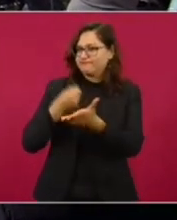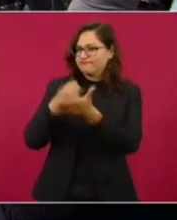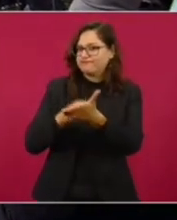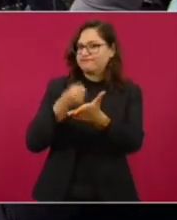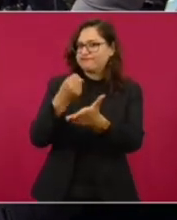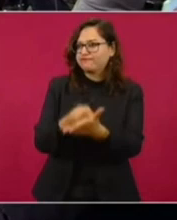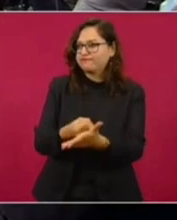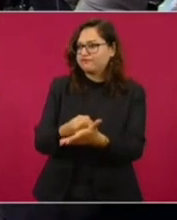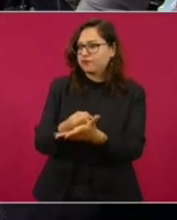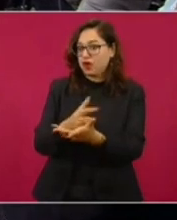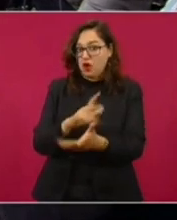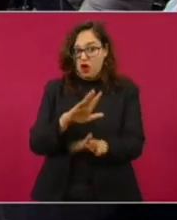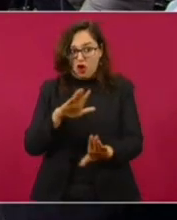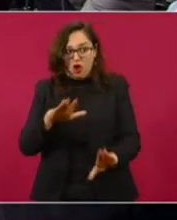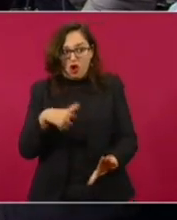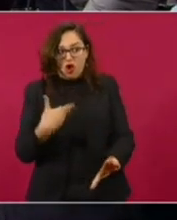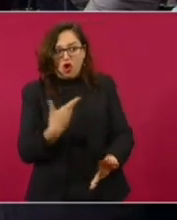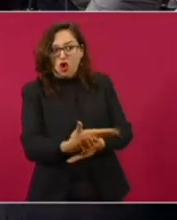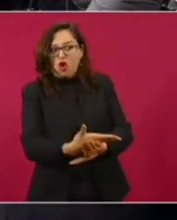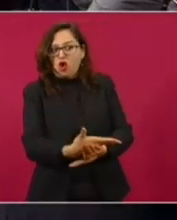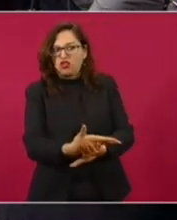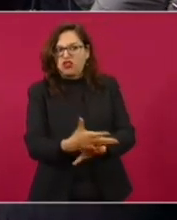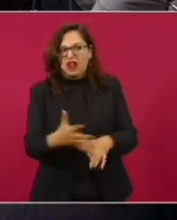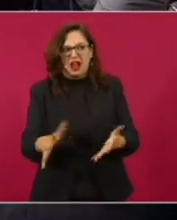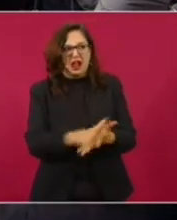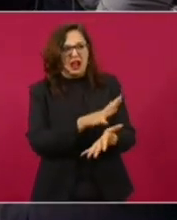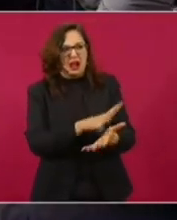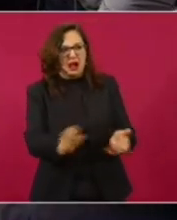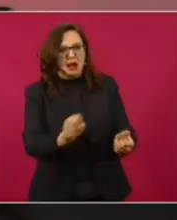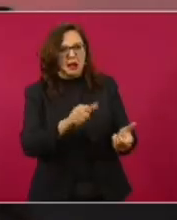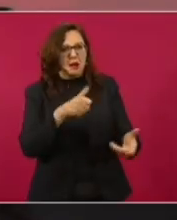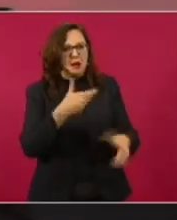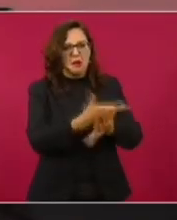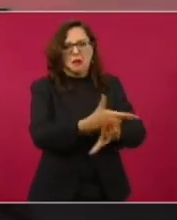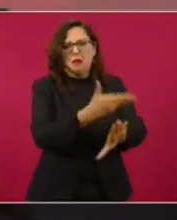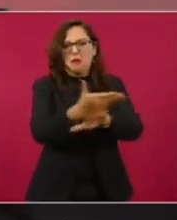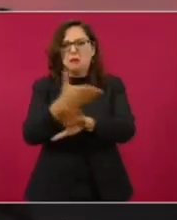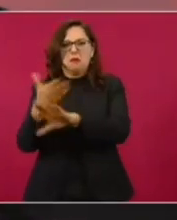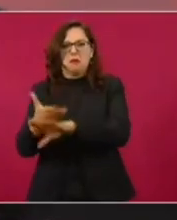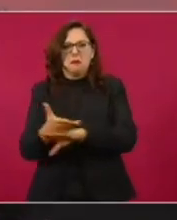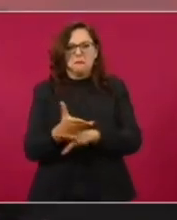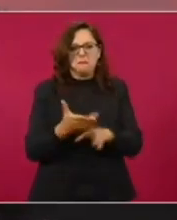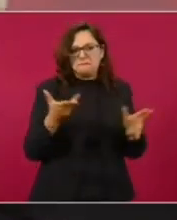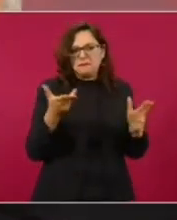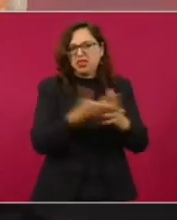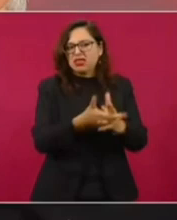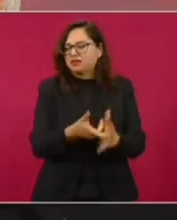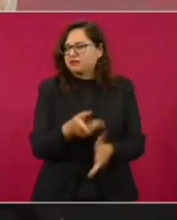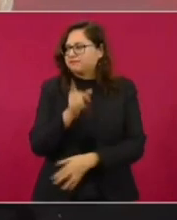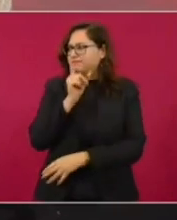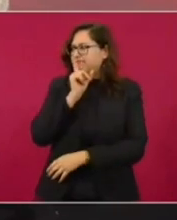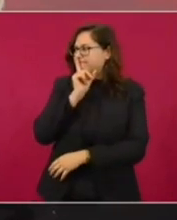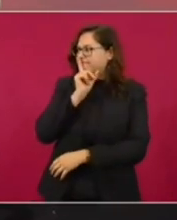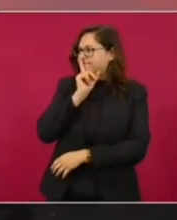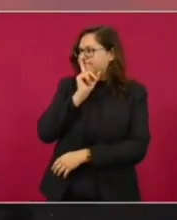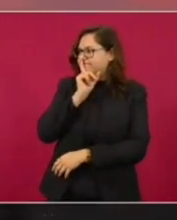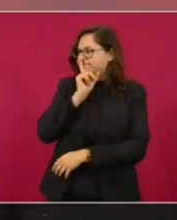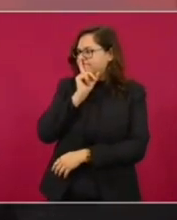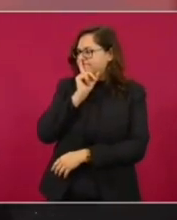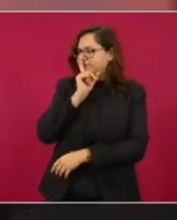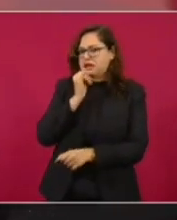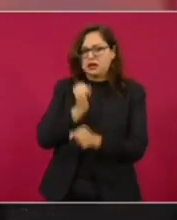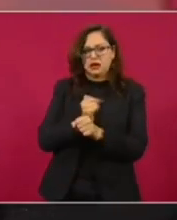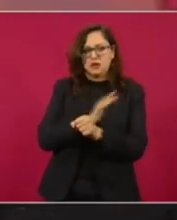no es por la destrucción, no puede haber rebelde